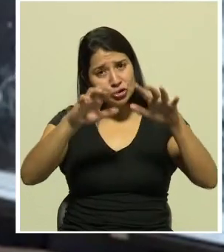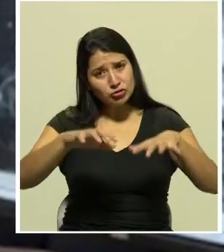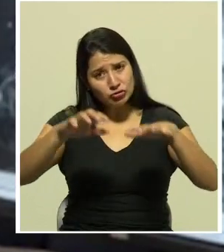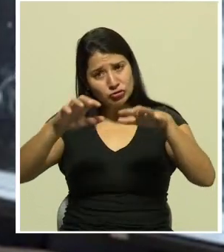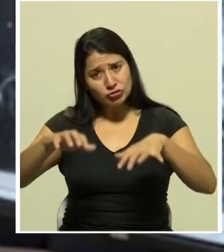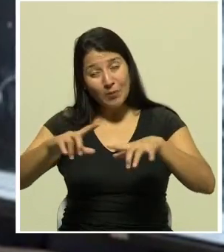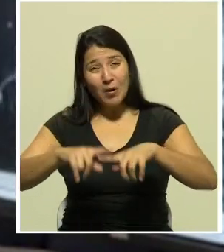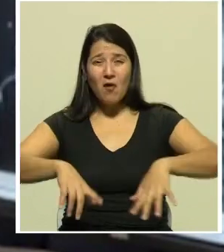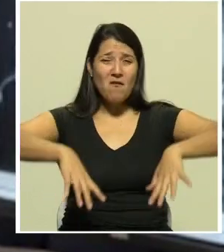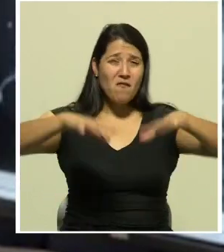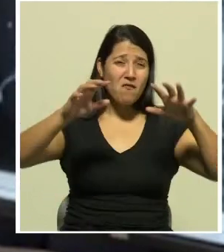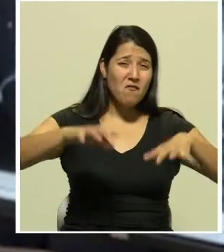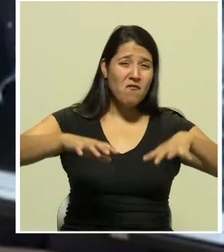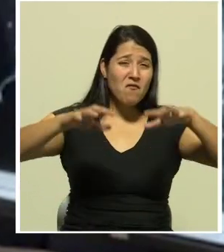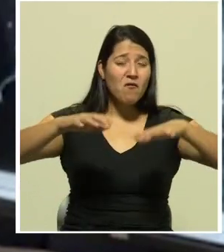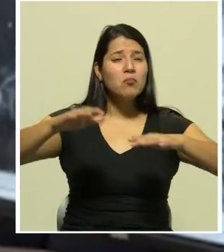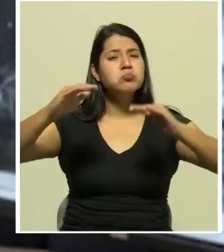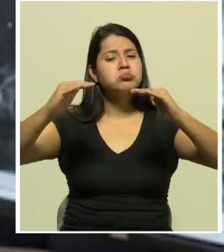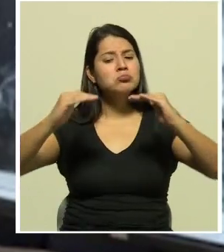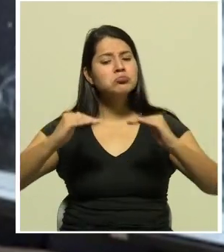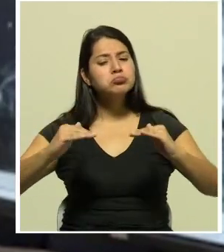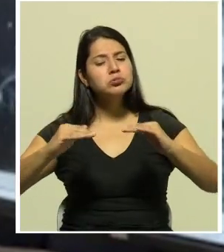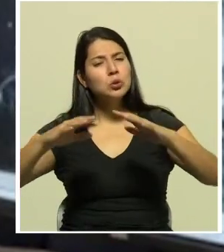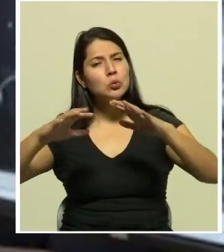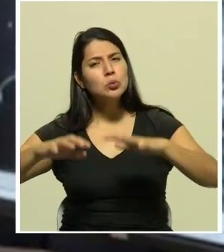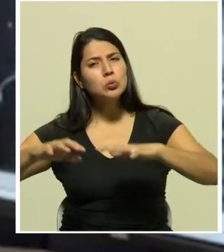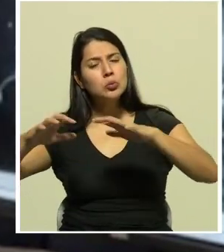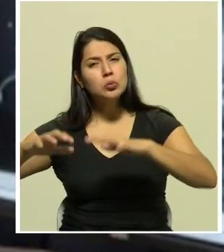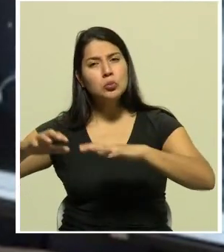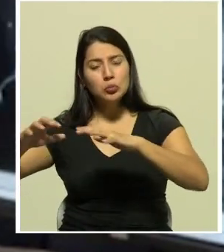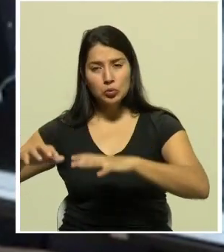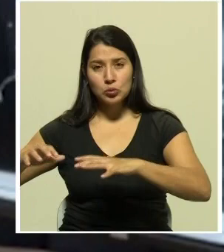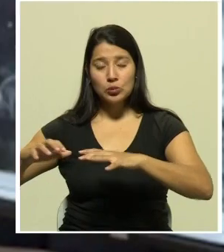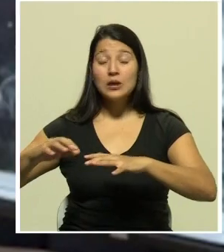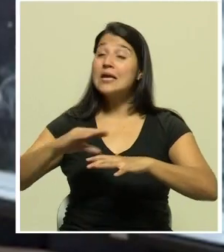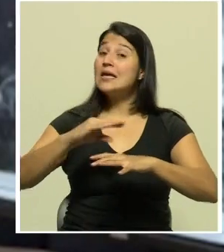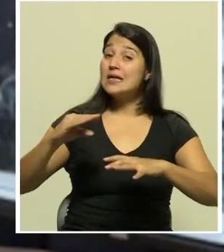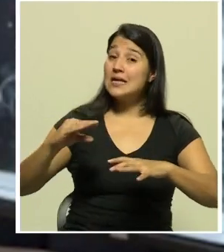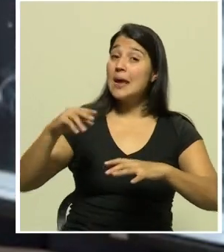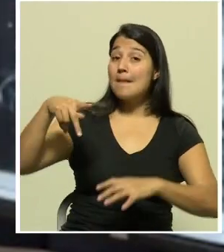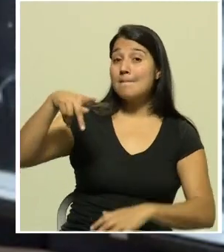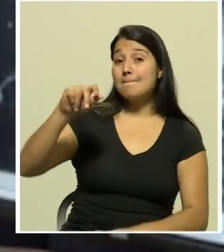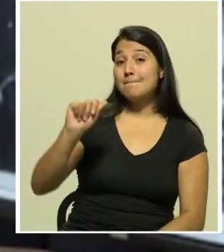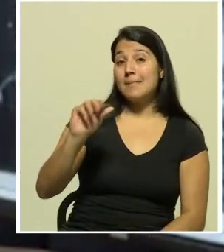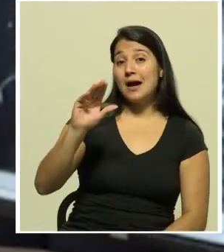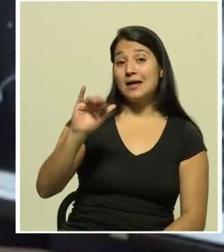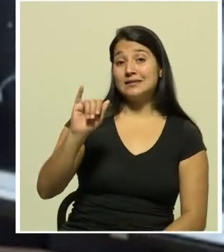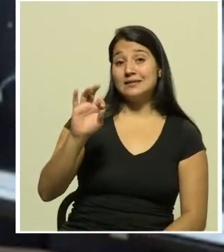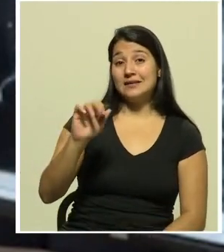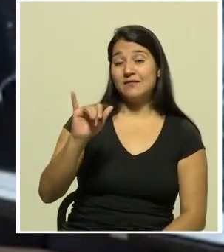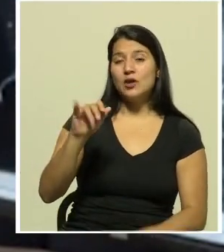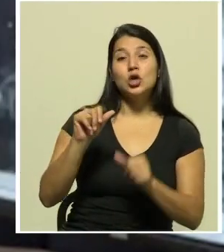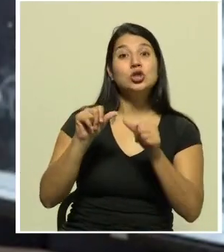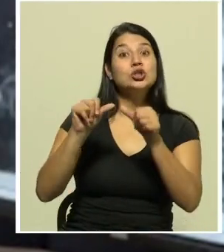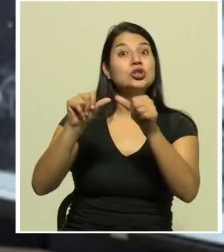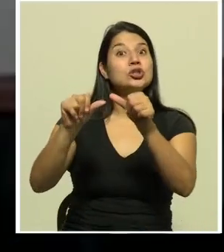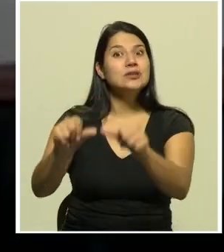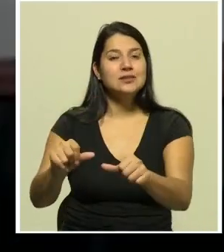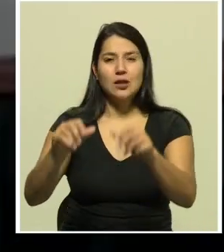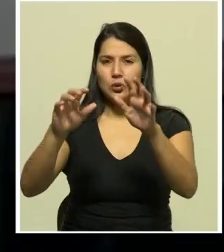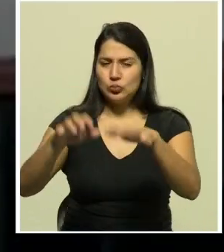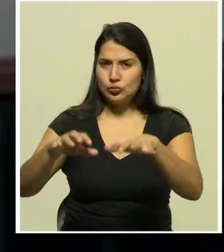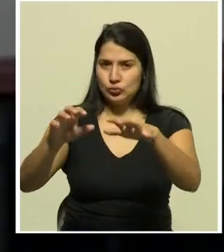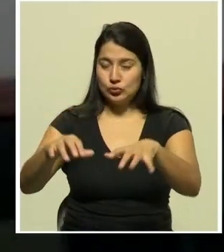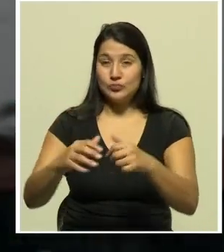medida hacia el valle central y zona norte mientras hacia el pacífico si se mantendrán incluso hasta avanzadas horas de la noche